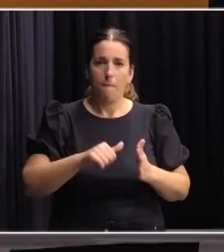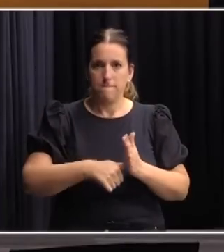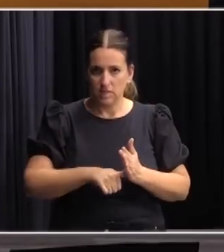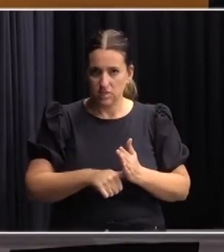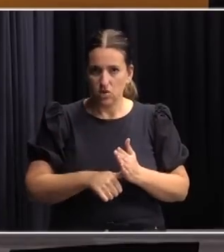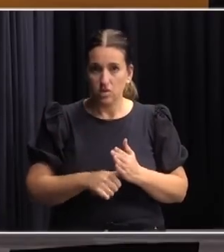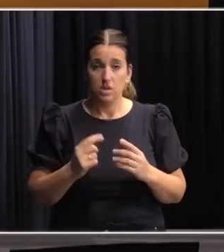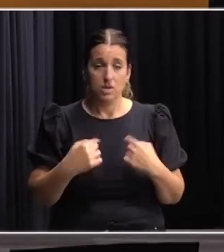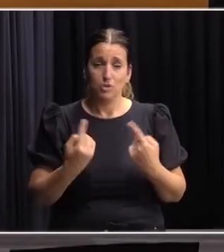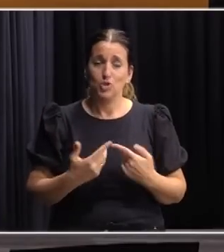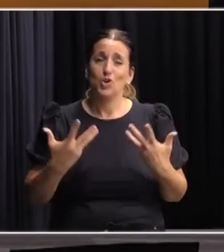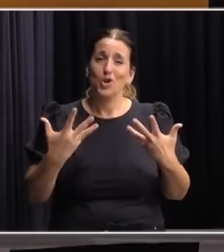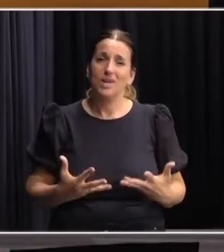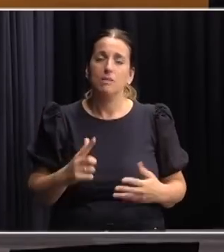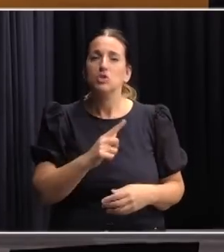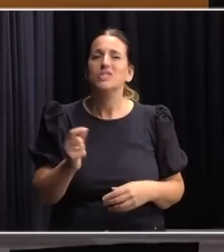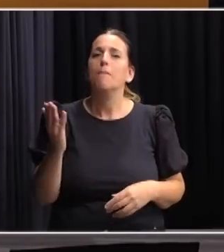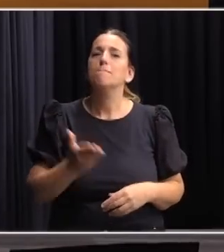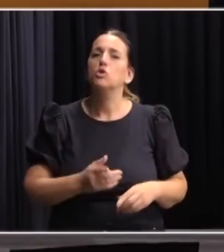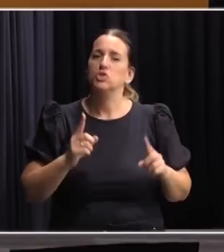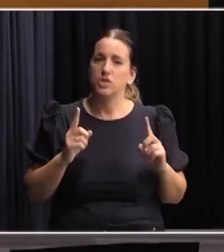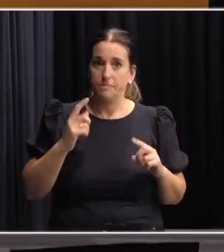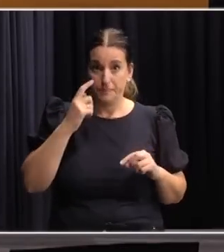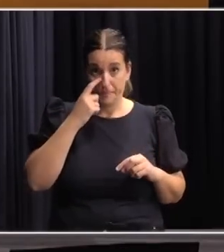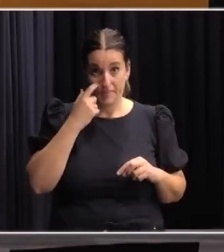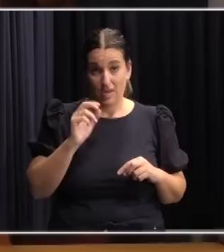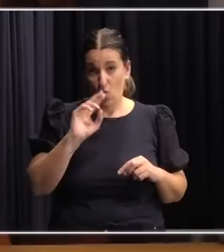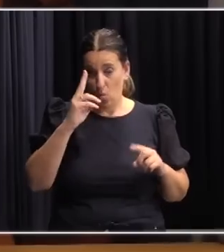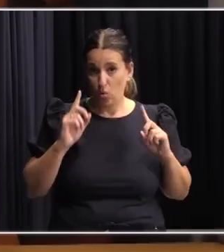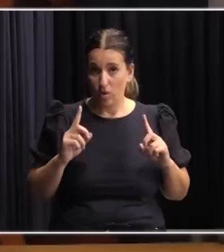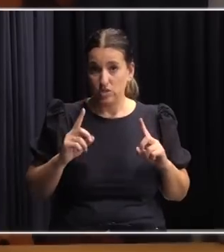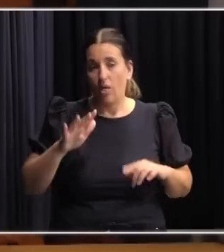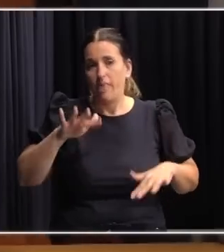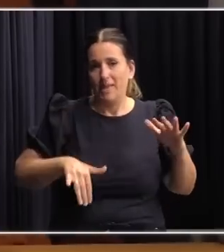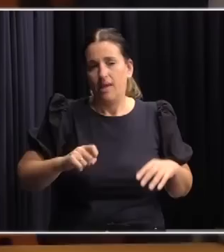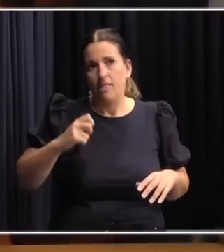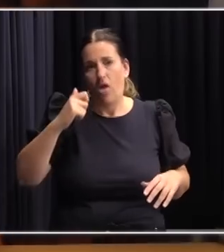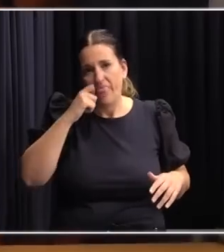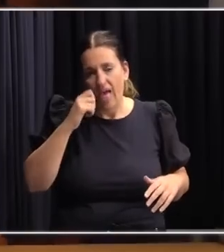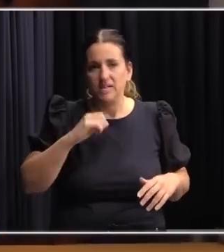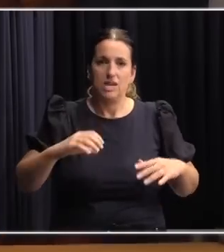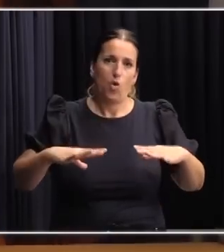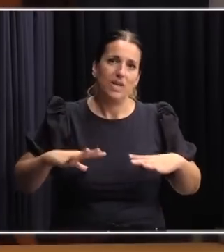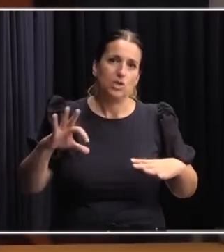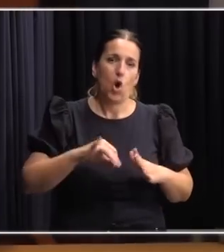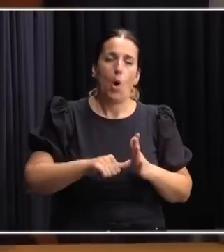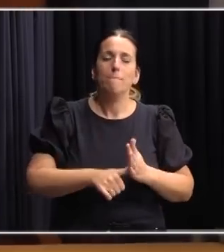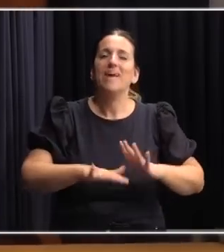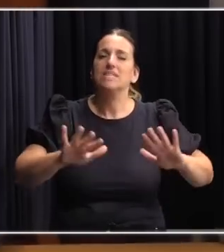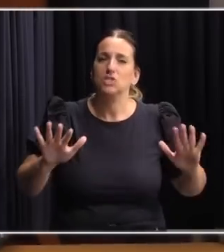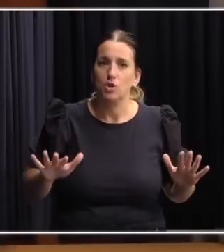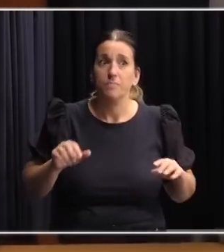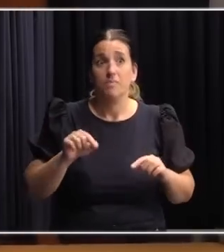y nosotros queremos llegar al 100% de esos uruguayos dependiendo de la edad si es jubilación o si es pensión eso es la